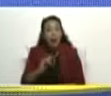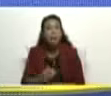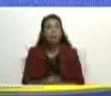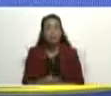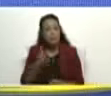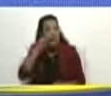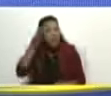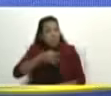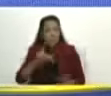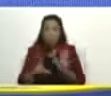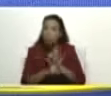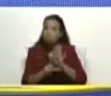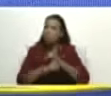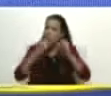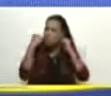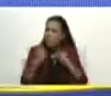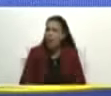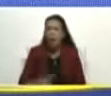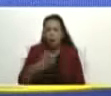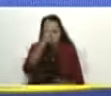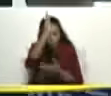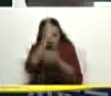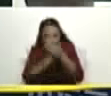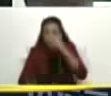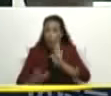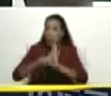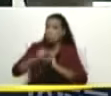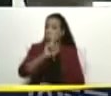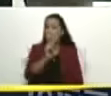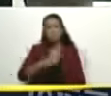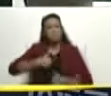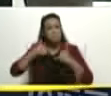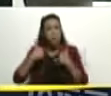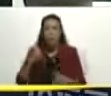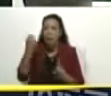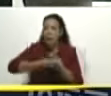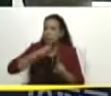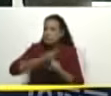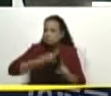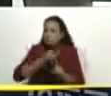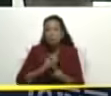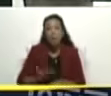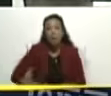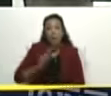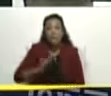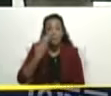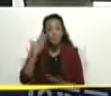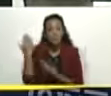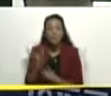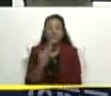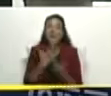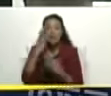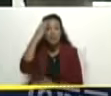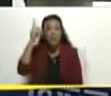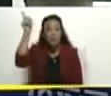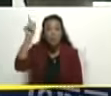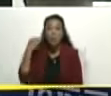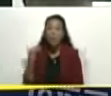legítimo honesto sacrificado luchador en lo fundamental gracias a Dios